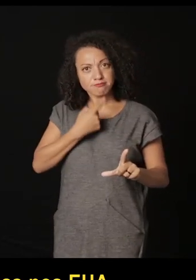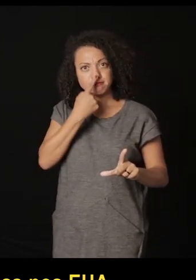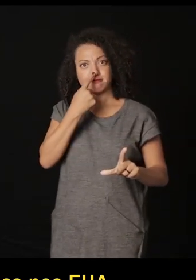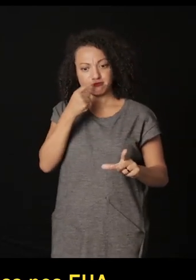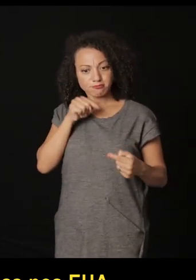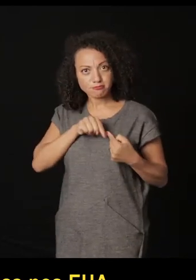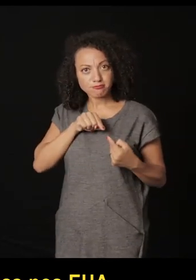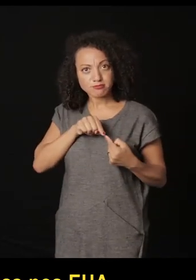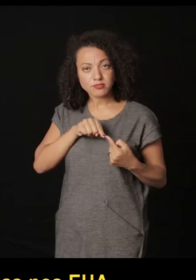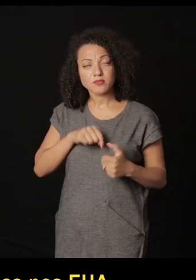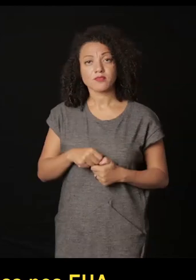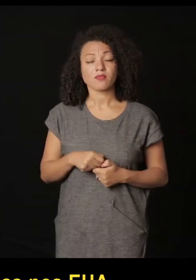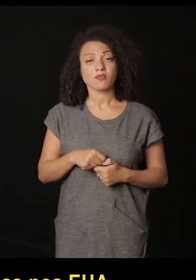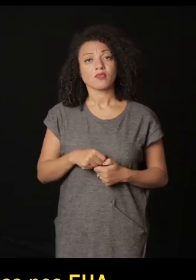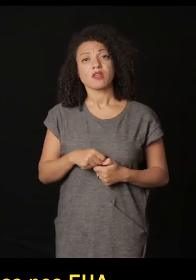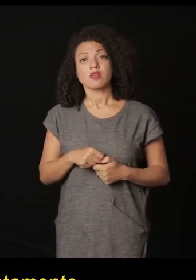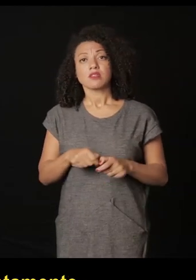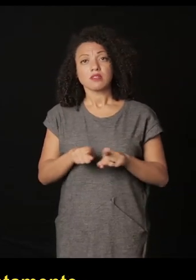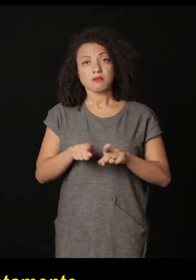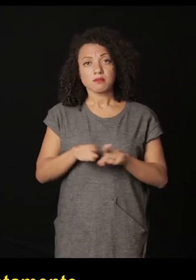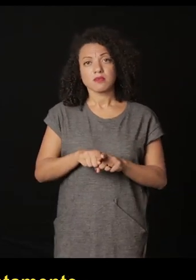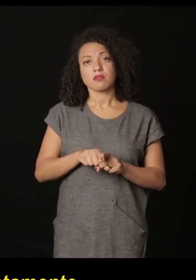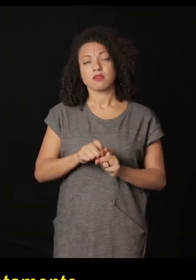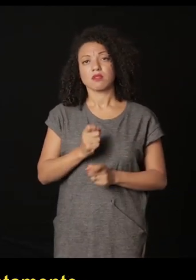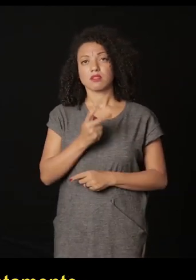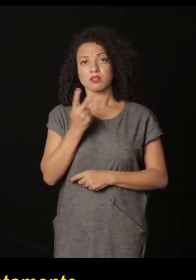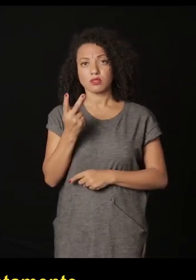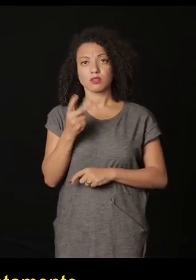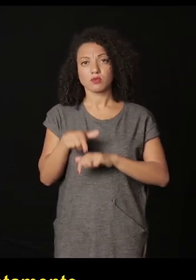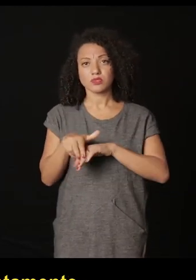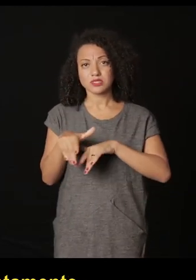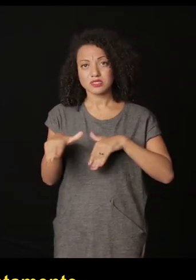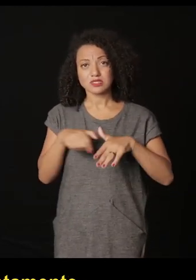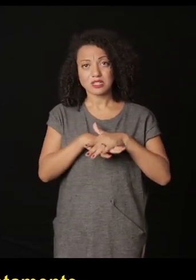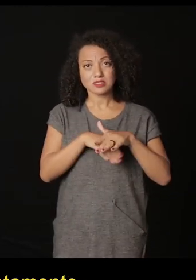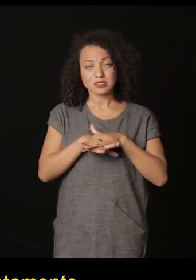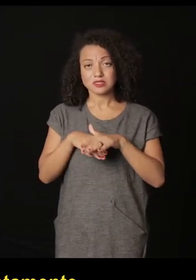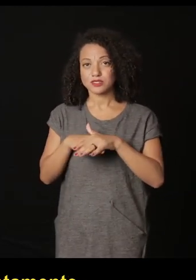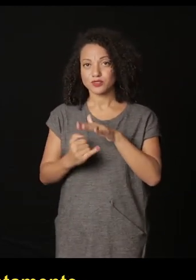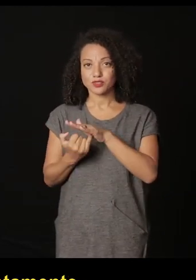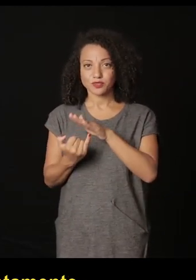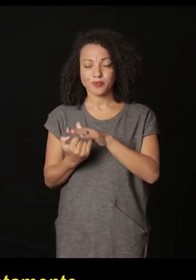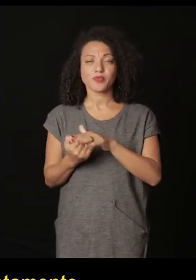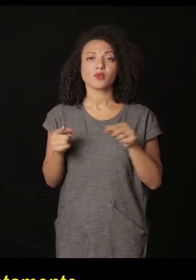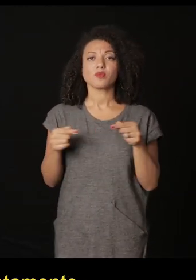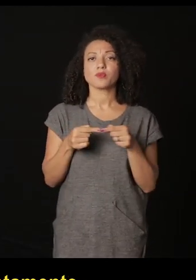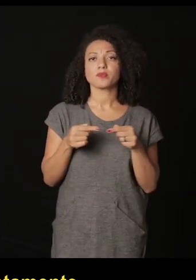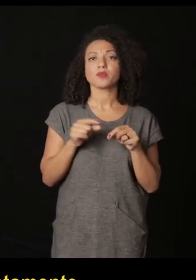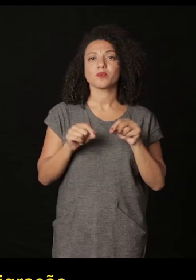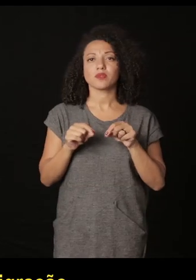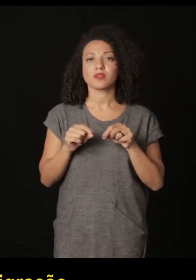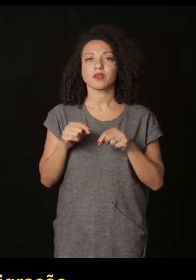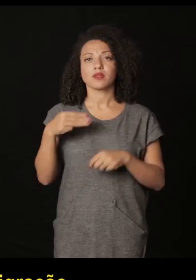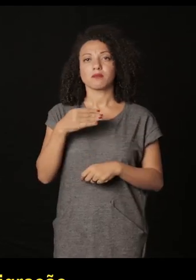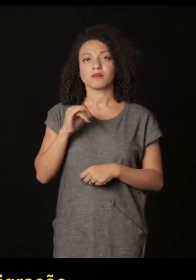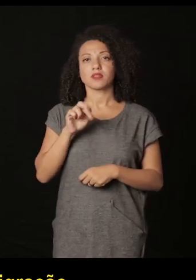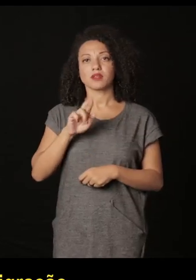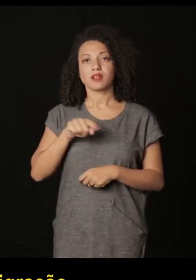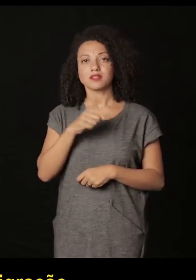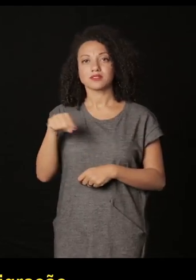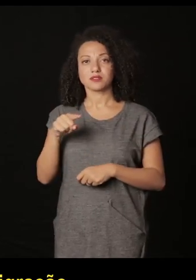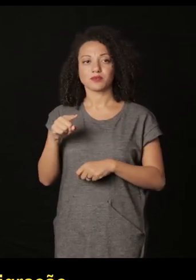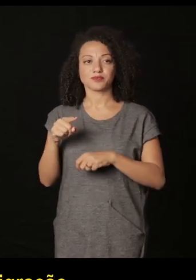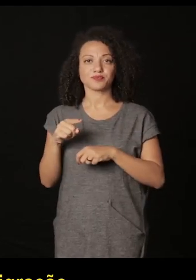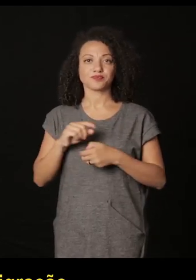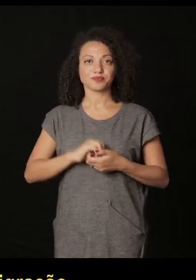en México se sintiera identificada entonces lo que ella va a usar precisamente son dos colecciones institucionales la colección de